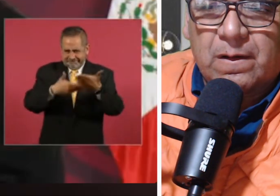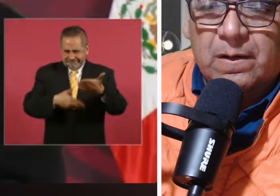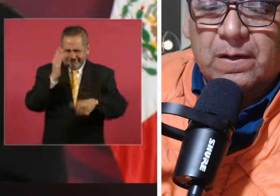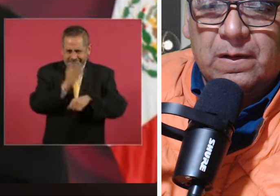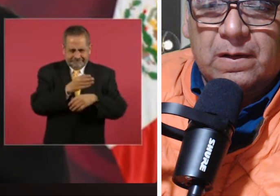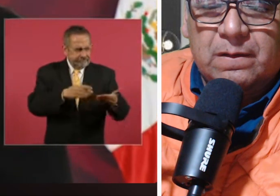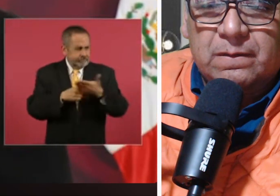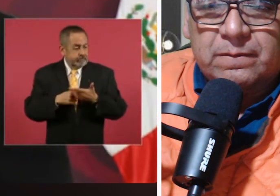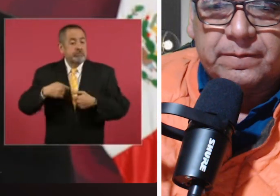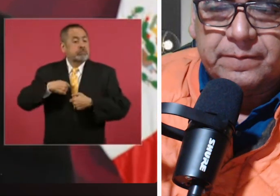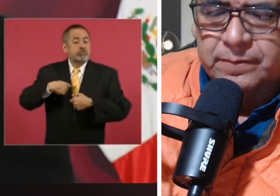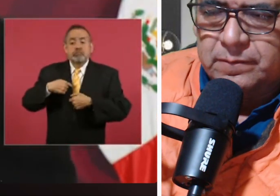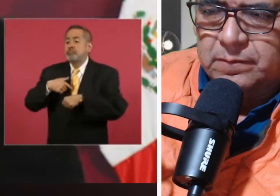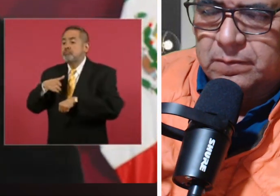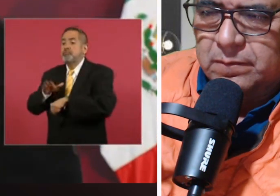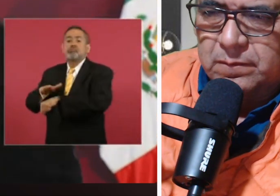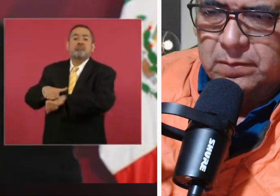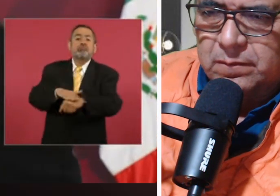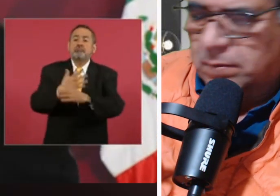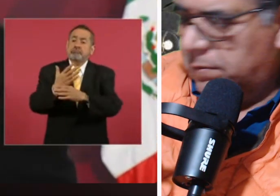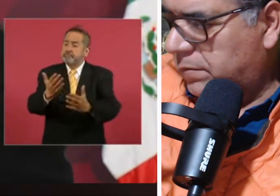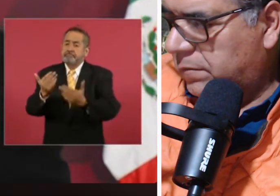llamé a votar por Morena